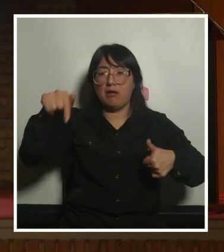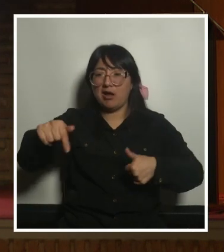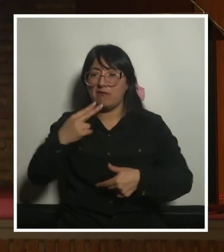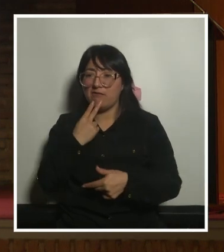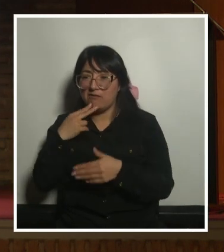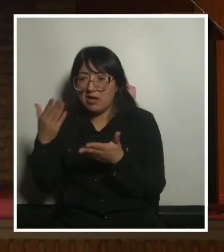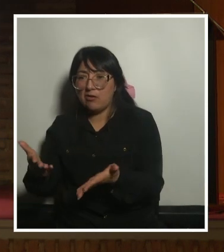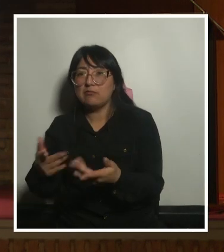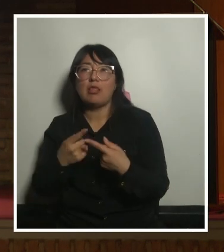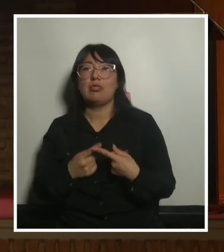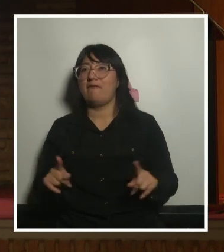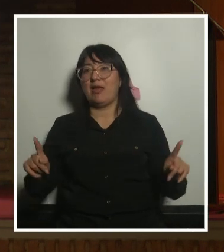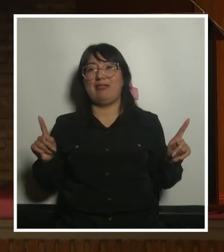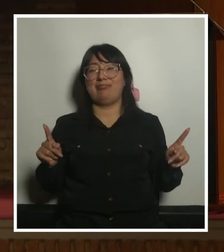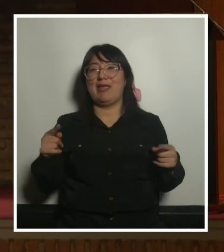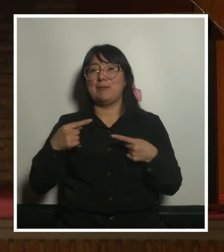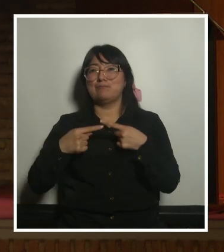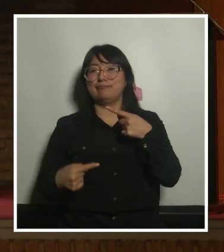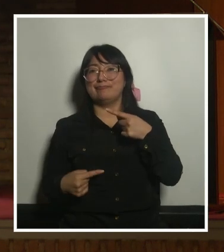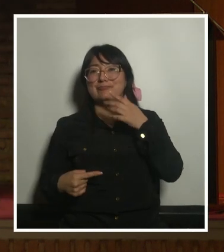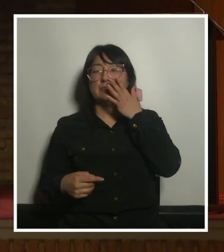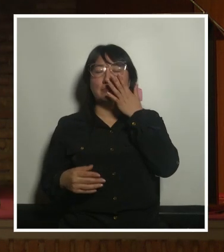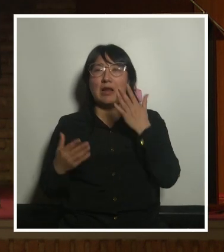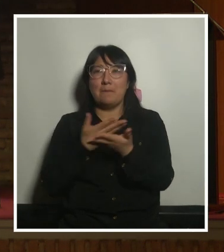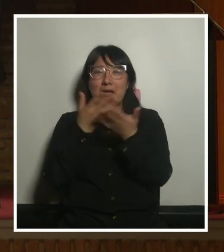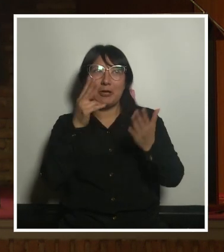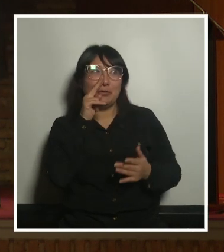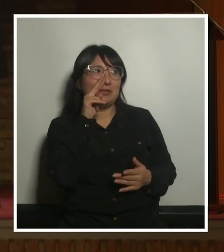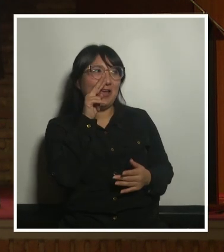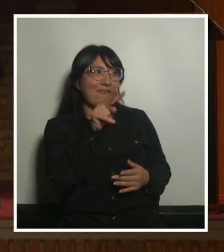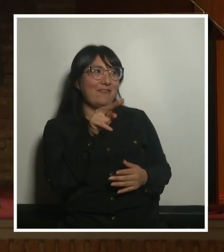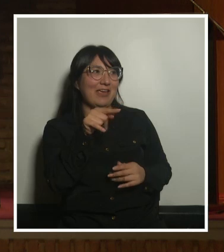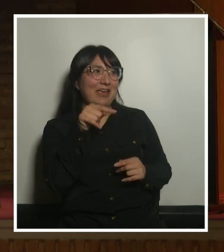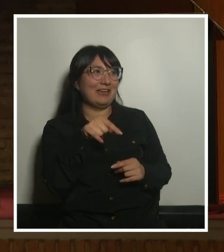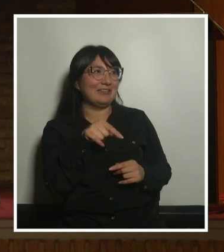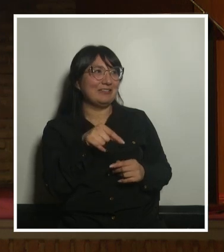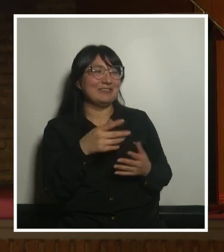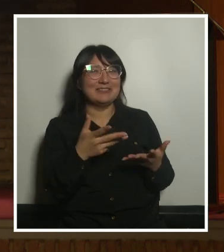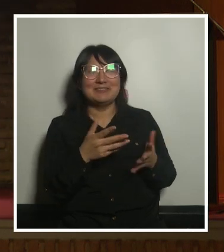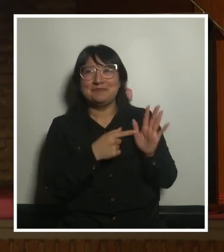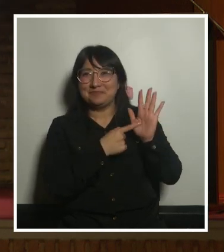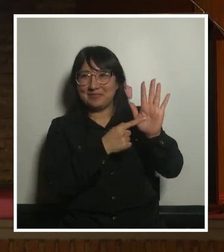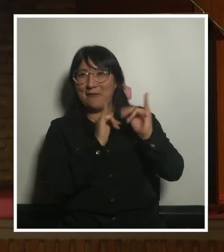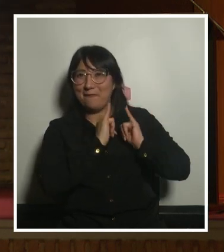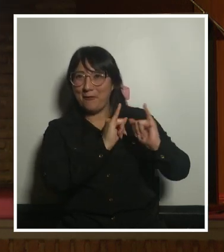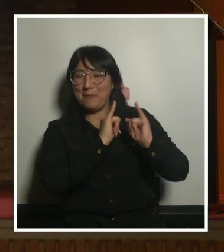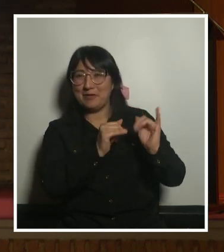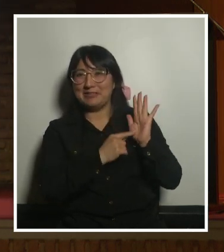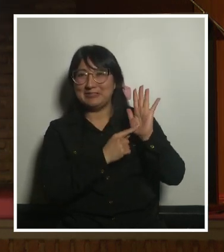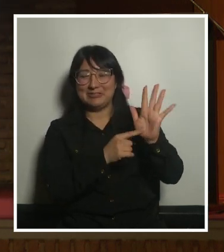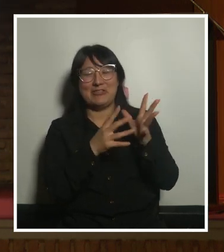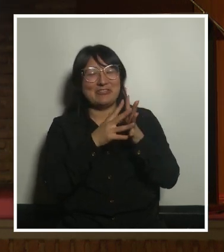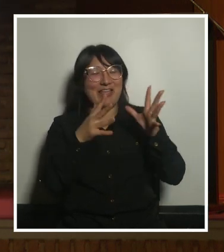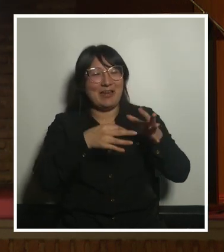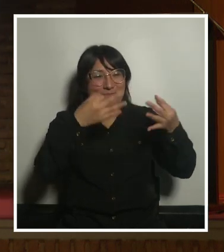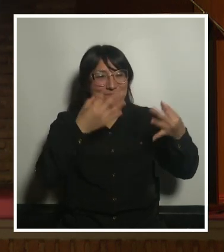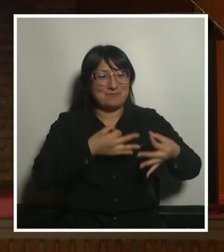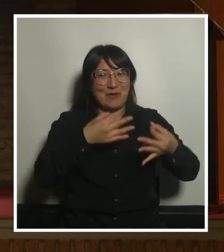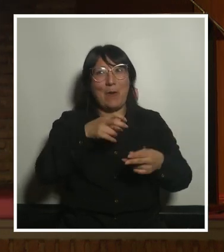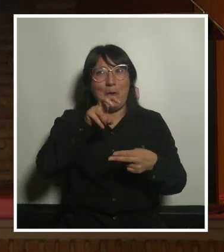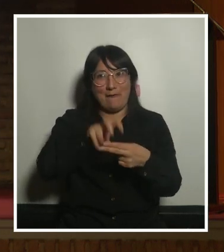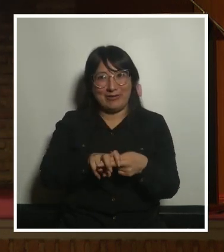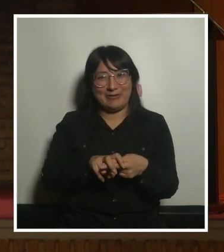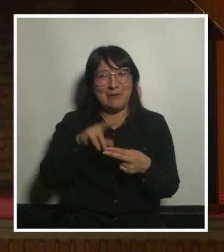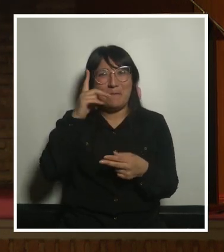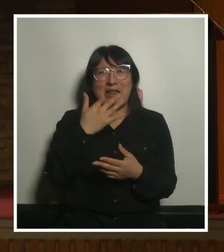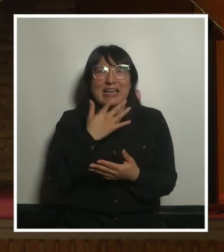bueno estos eran o sea para que veáis la amiga que le podemos llegar a sacar algo tan concreto como un banco ¿no? de para